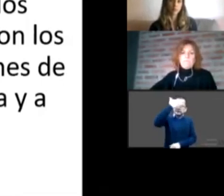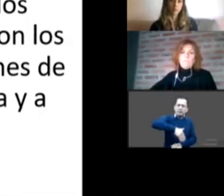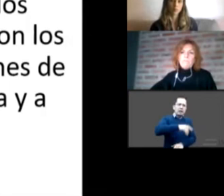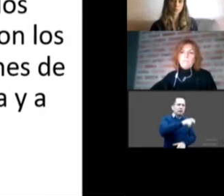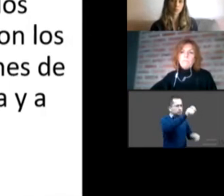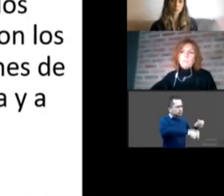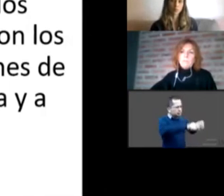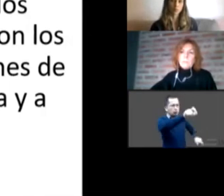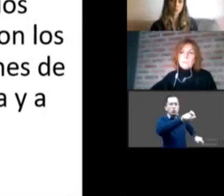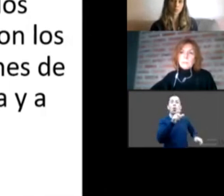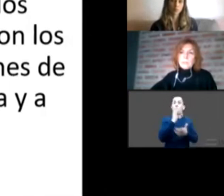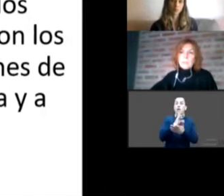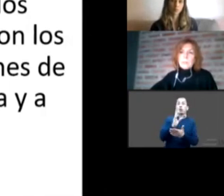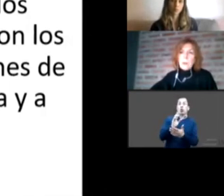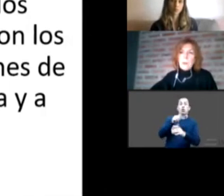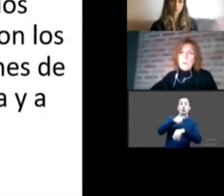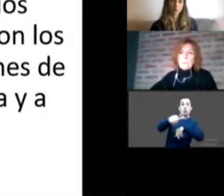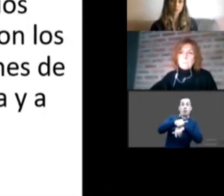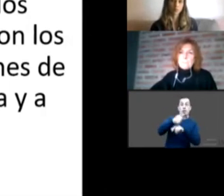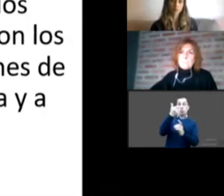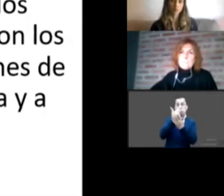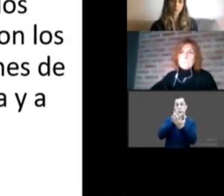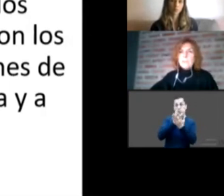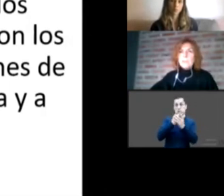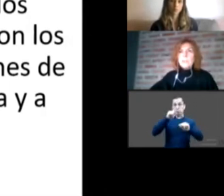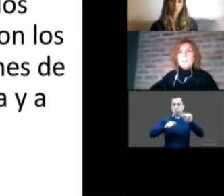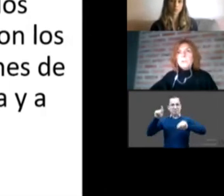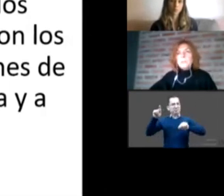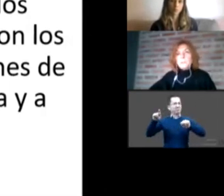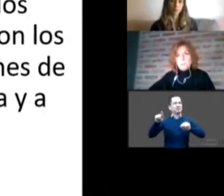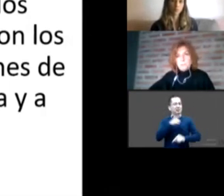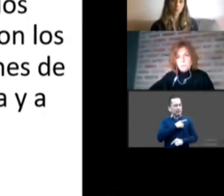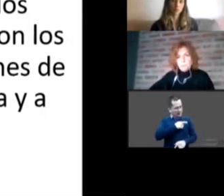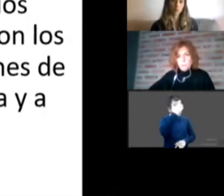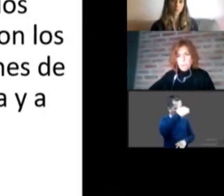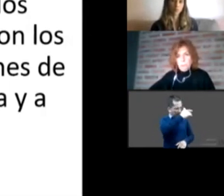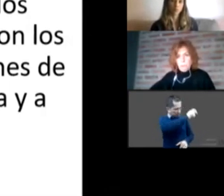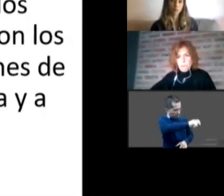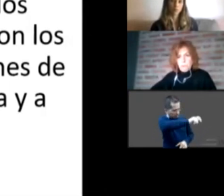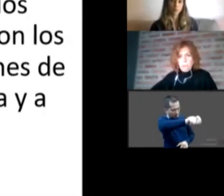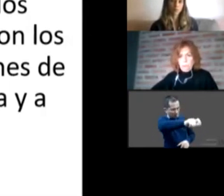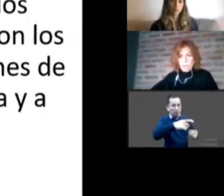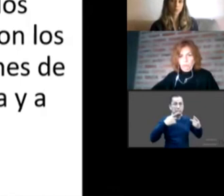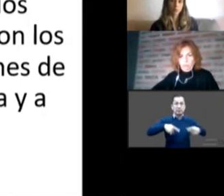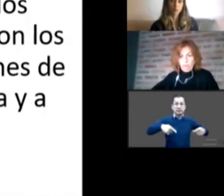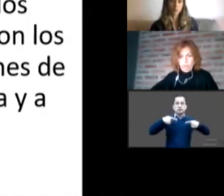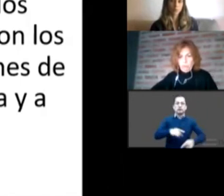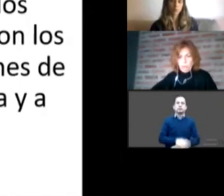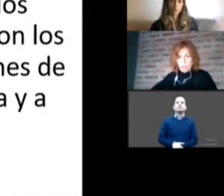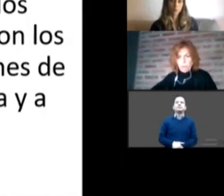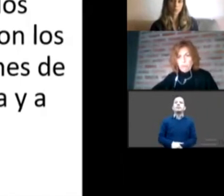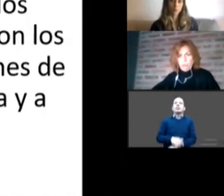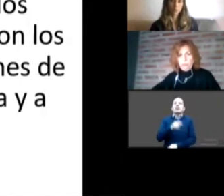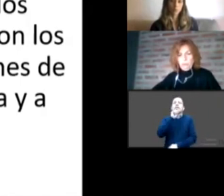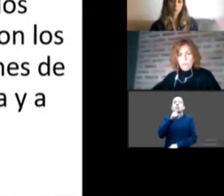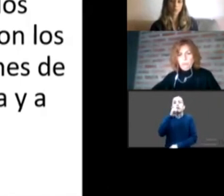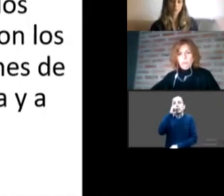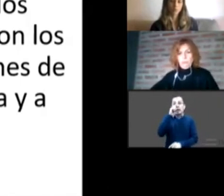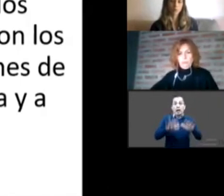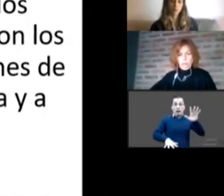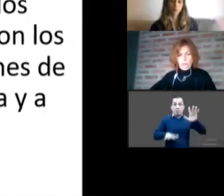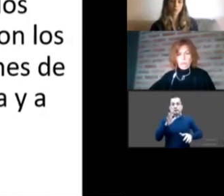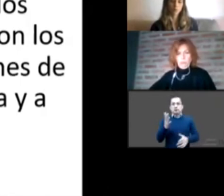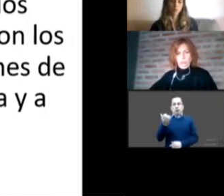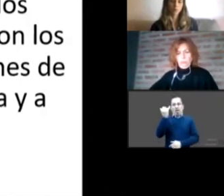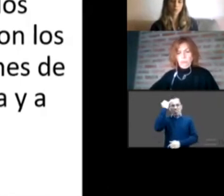luchar con muchos prejuicios que impiden compartir estas historias se les teme compartir